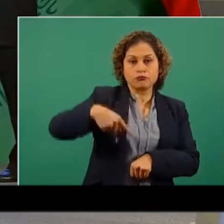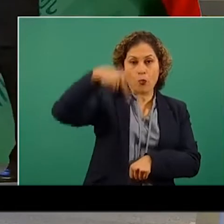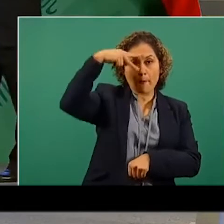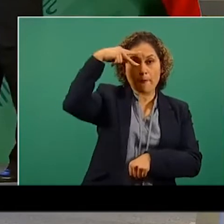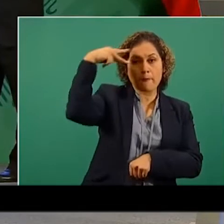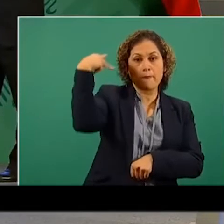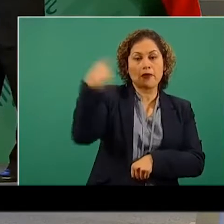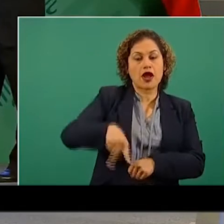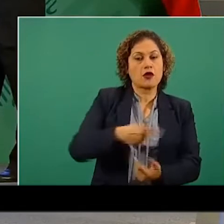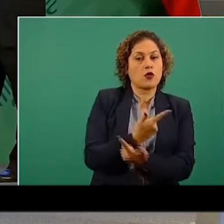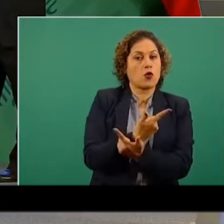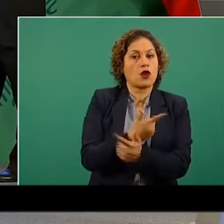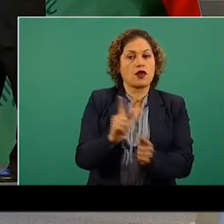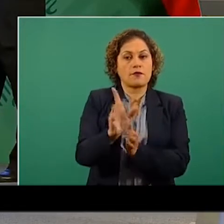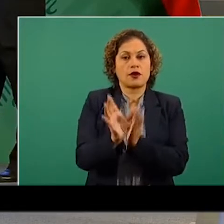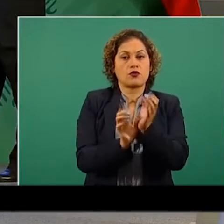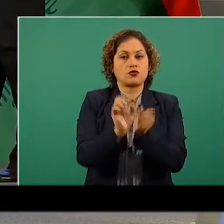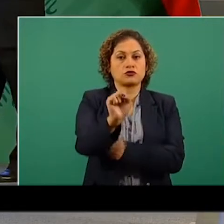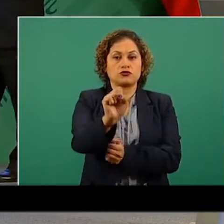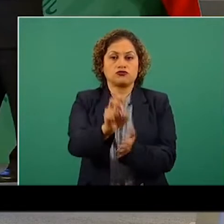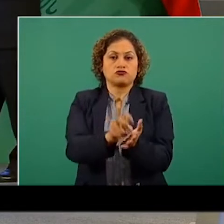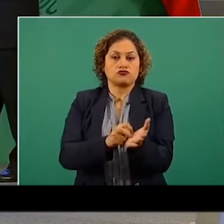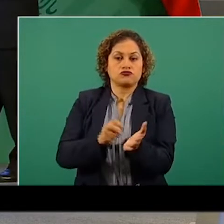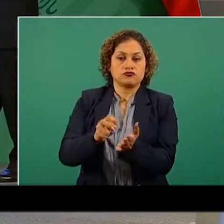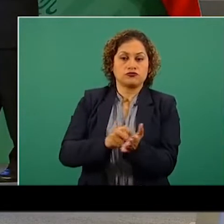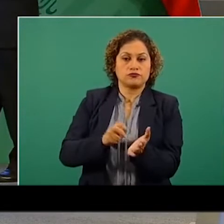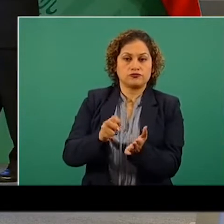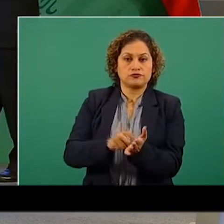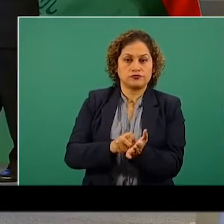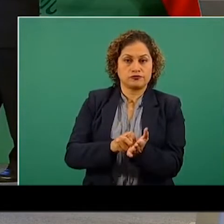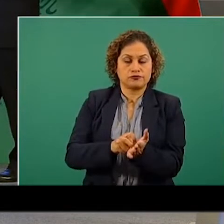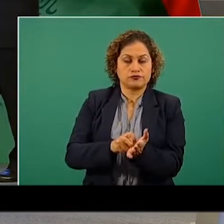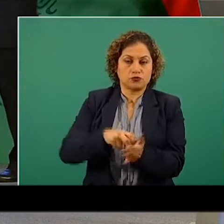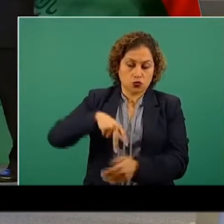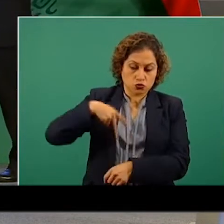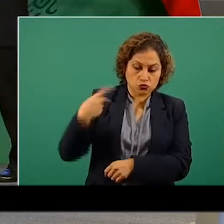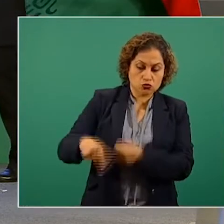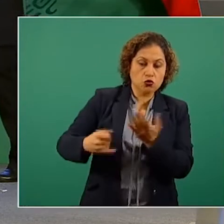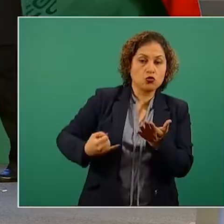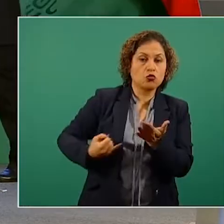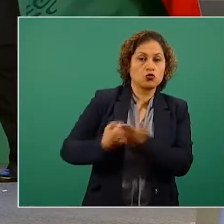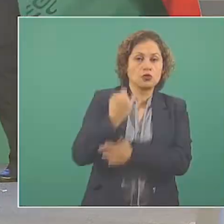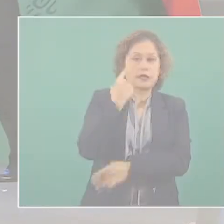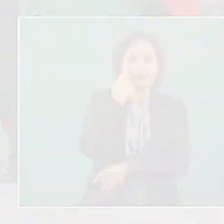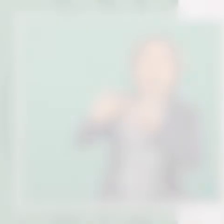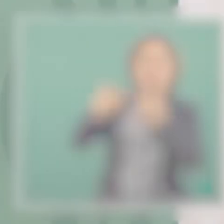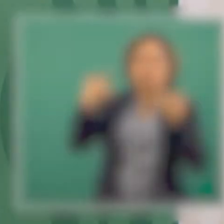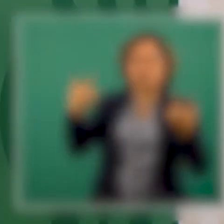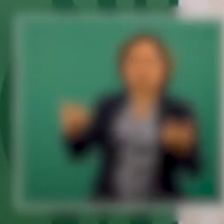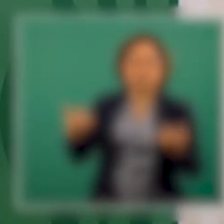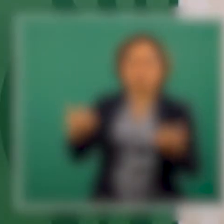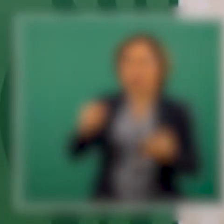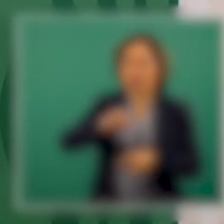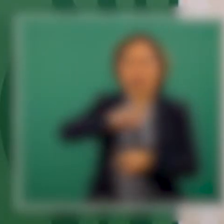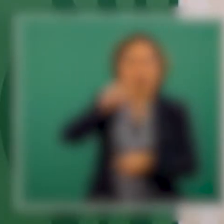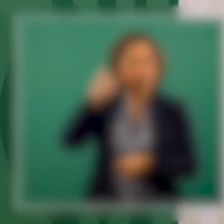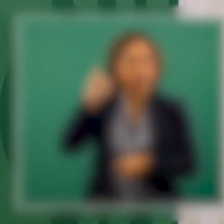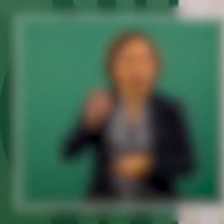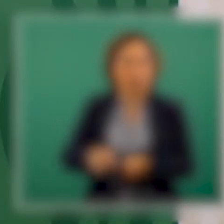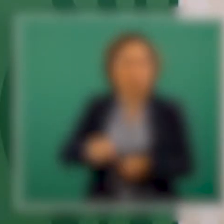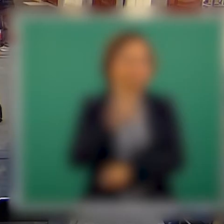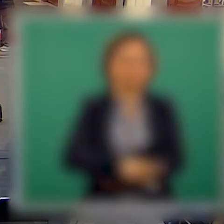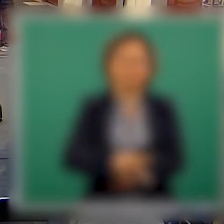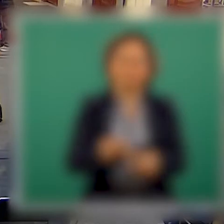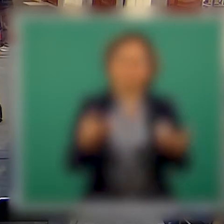Constitución y su legislación interna. Con información de Miguel